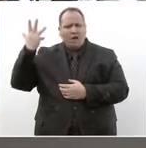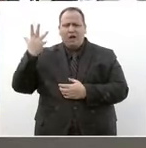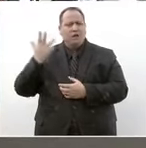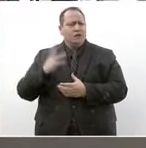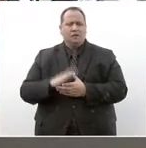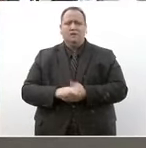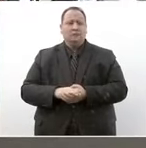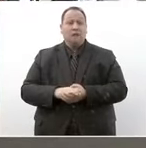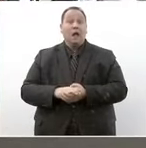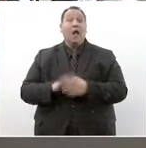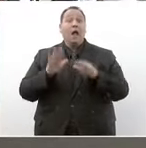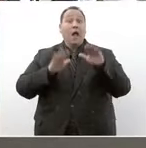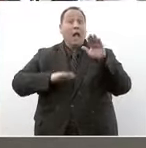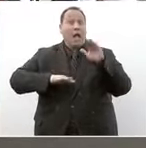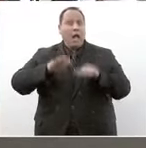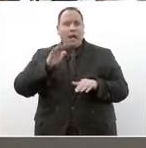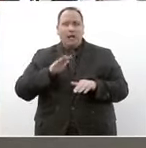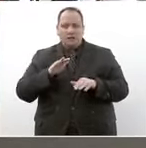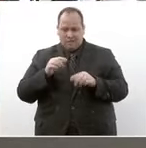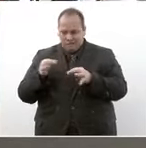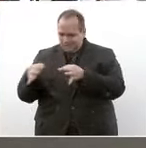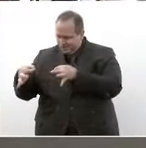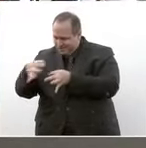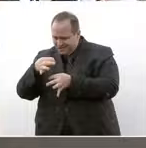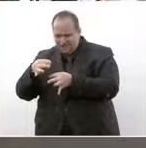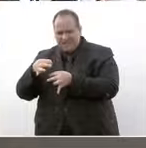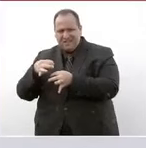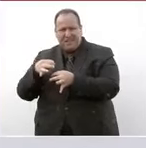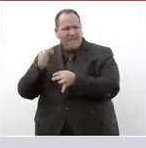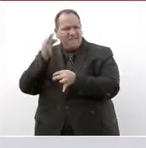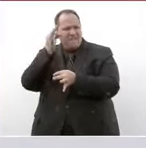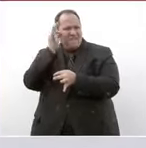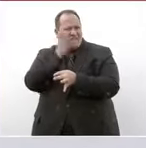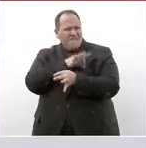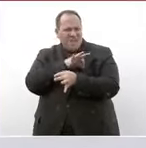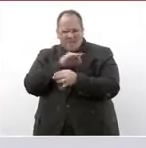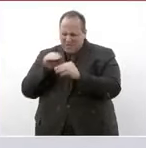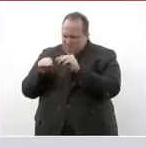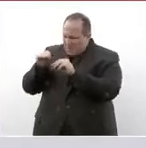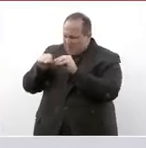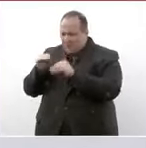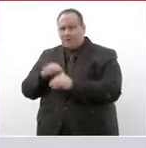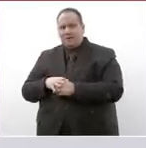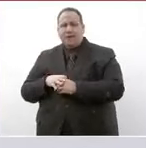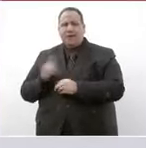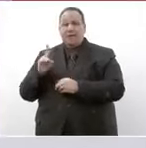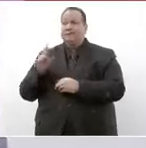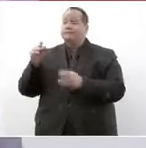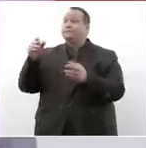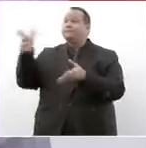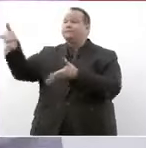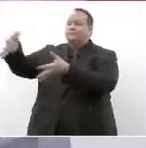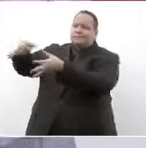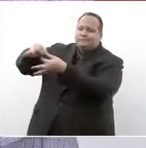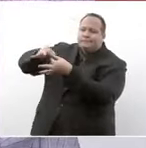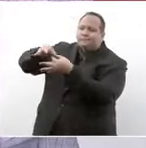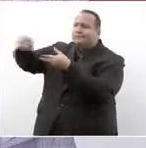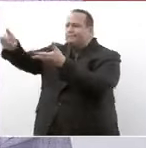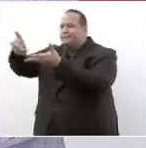a veces hasta adulteradas pero eran intermediarios